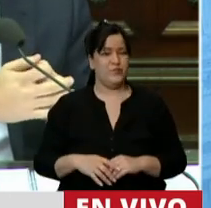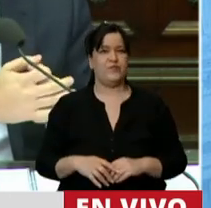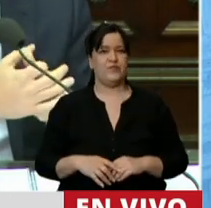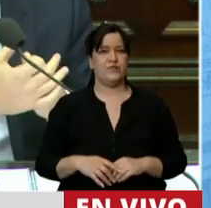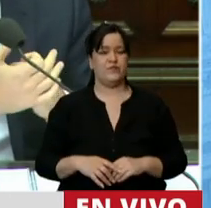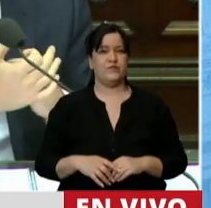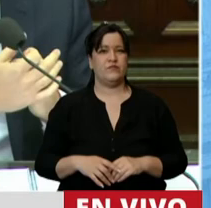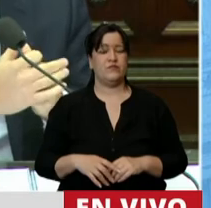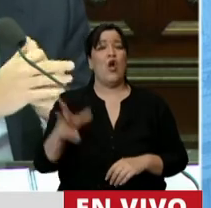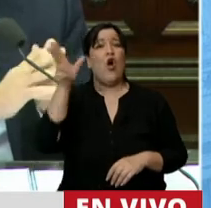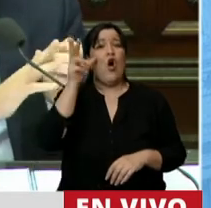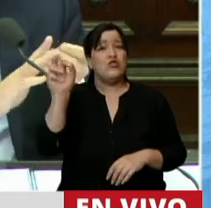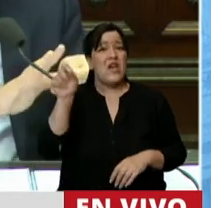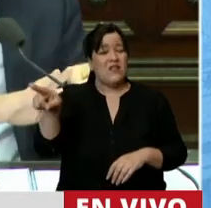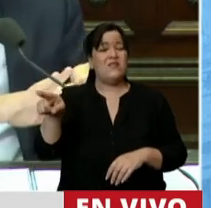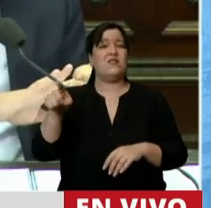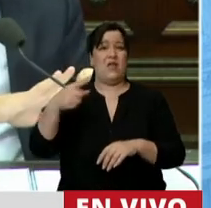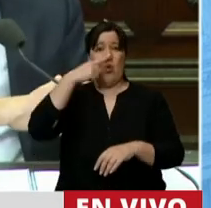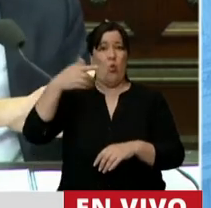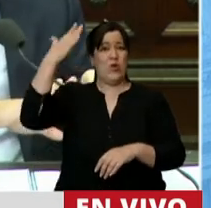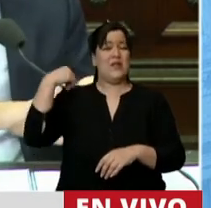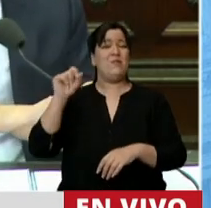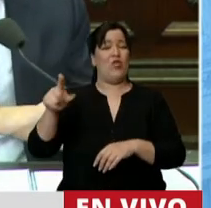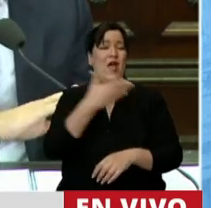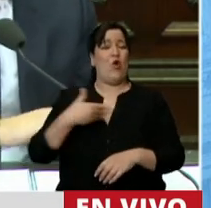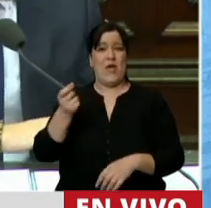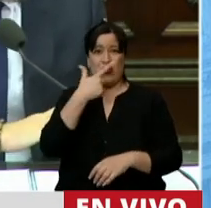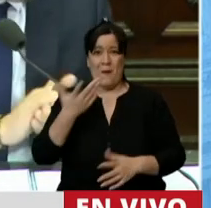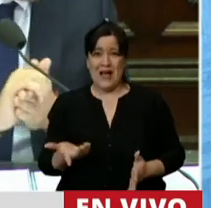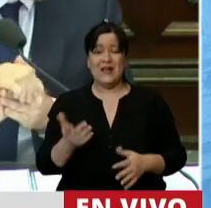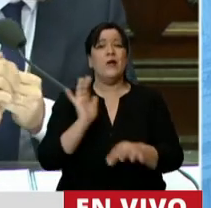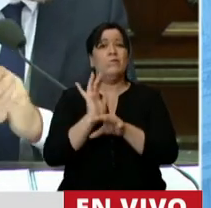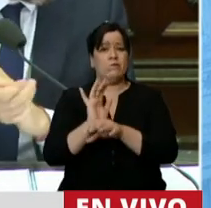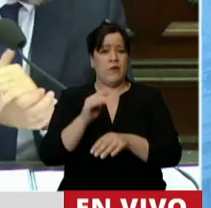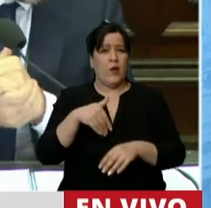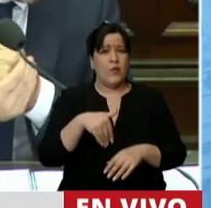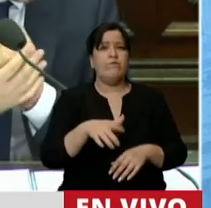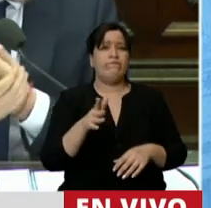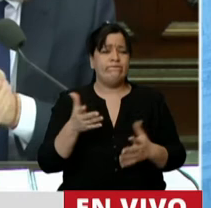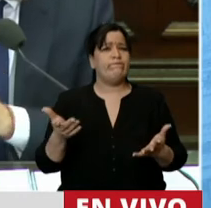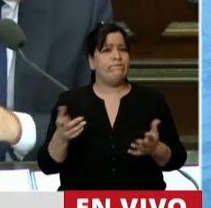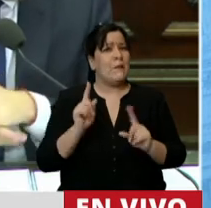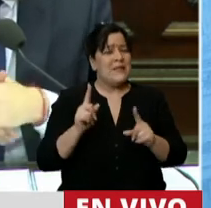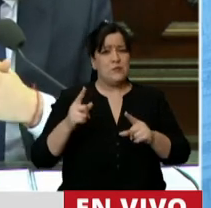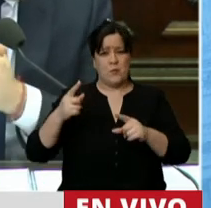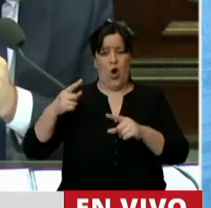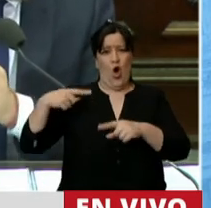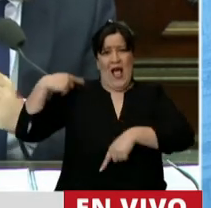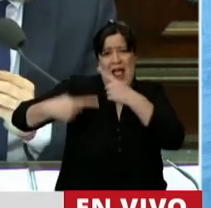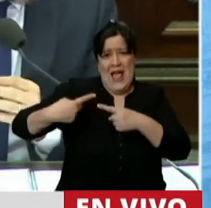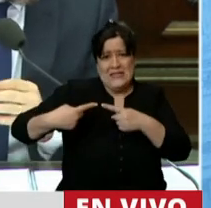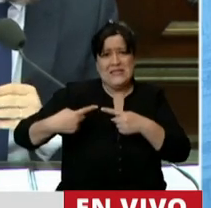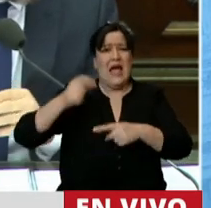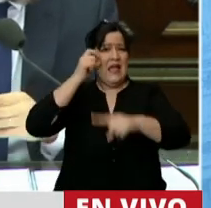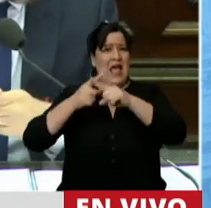Son de la última gestión del gobierno de Madrid. Es decir, que viene un pedazo en el auto del gobierno anterior. Y